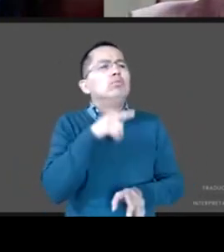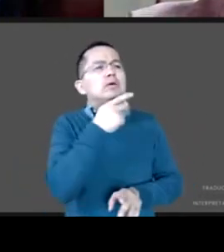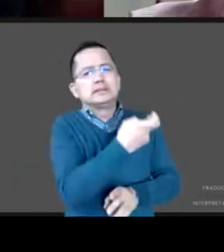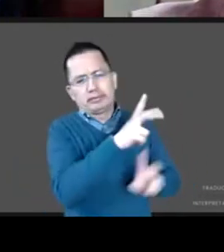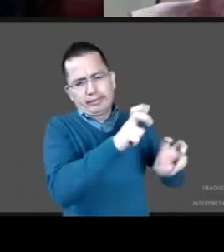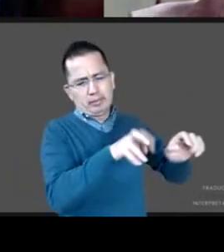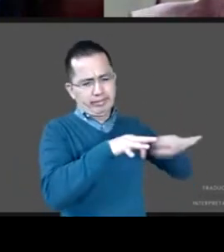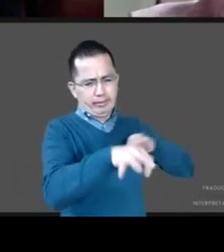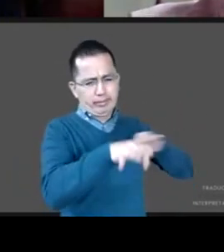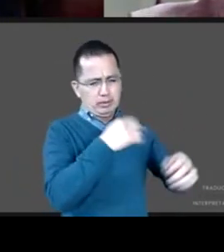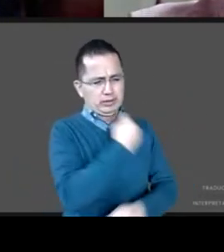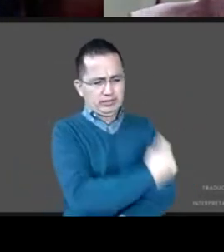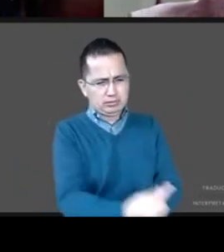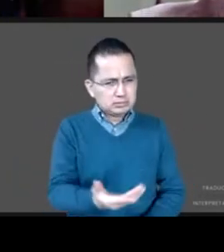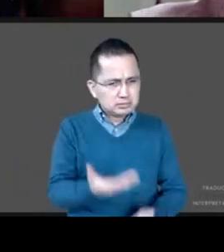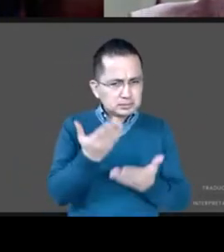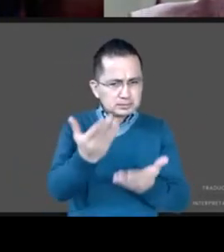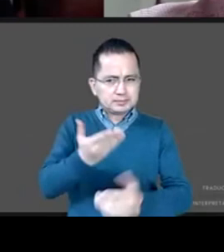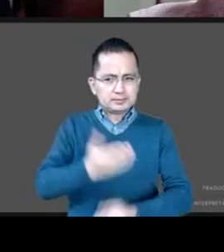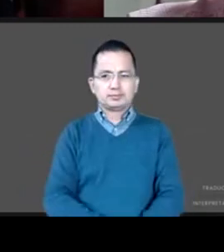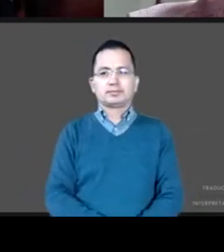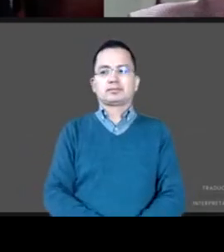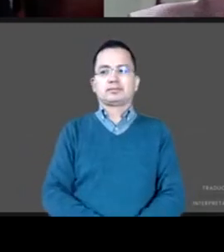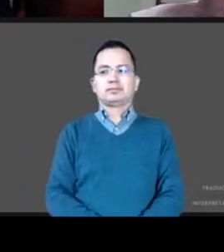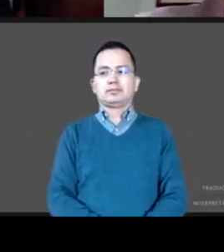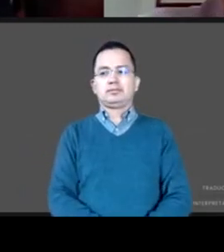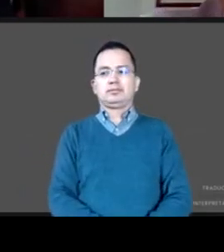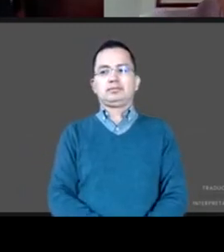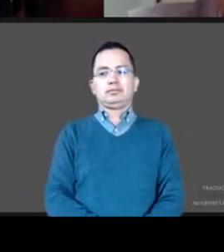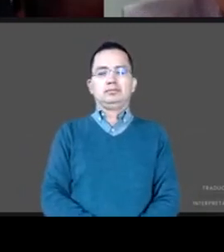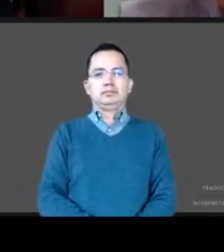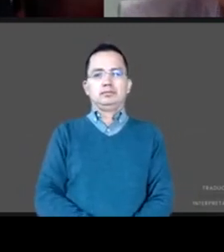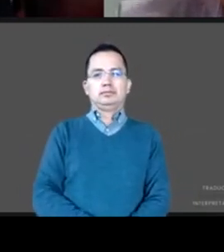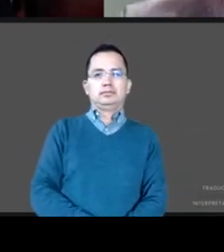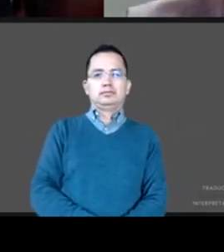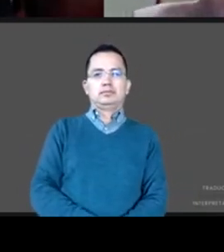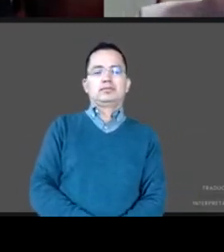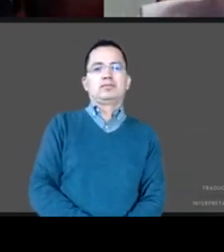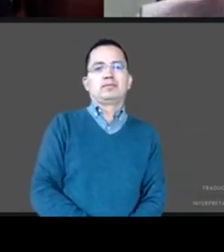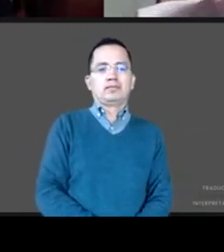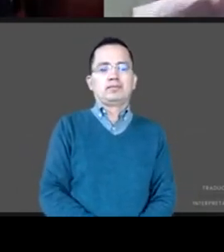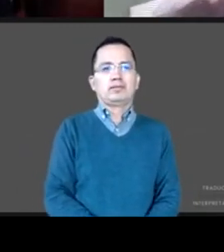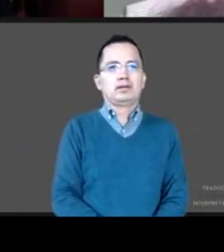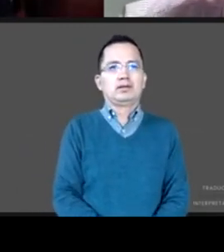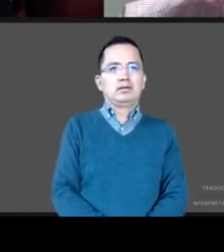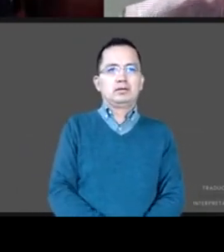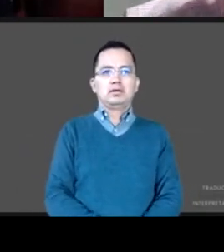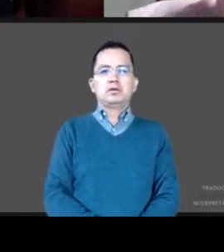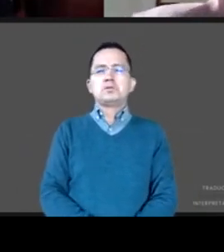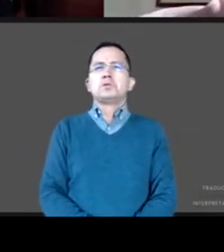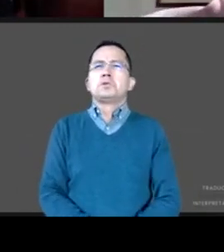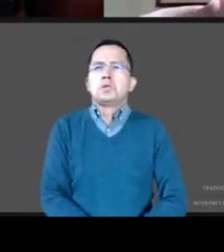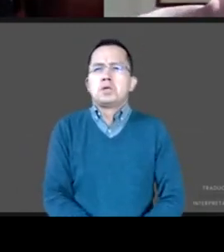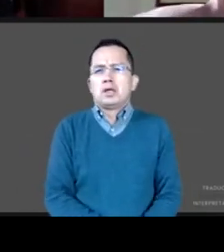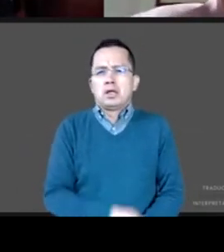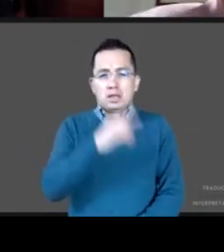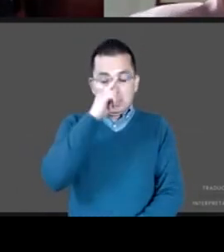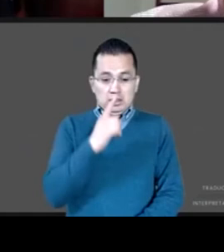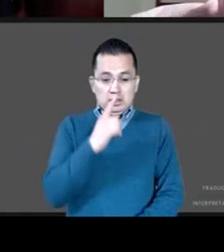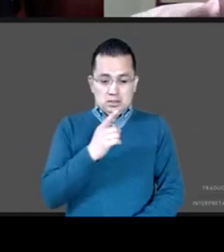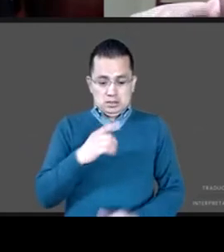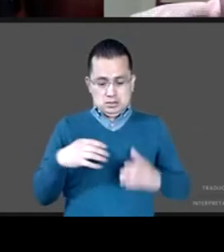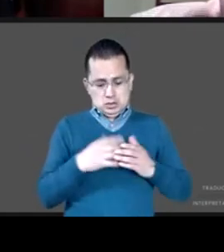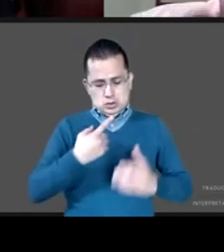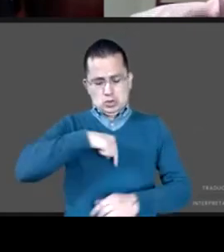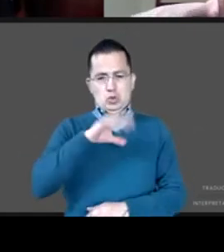el micrófono. Sí, muy concreto. Si tomamos, a partir de datos igual del concepto que tenemos